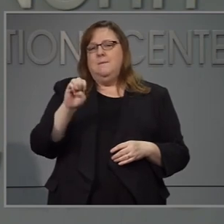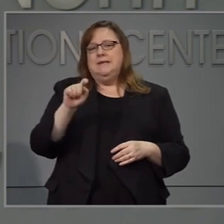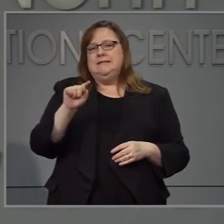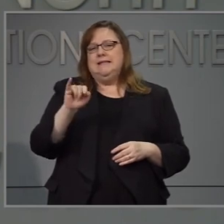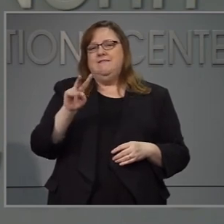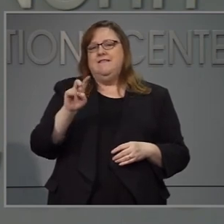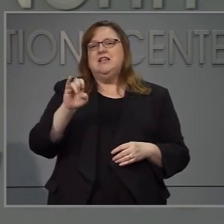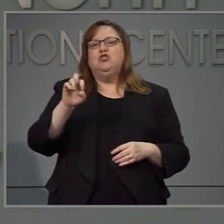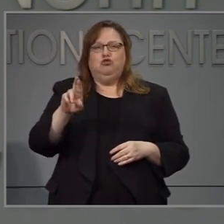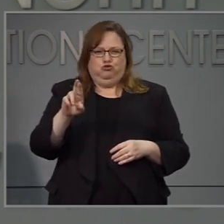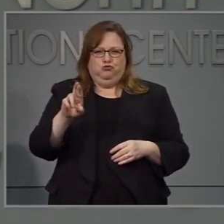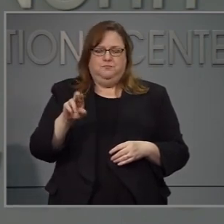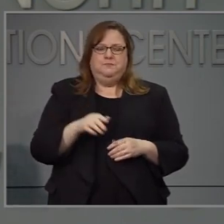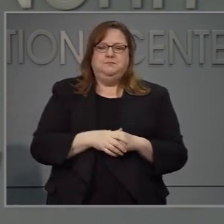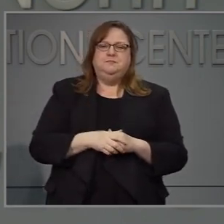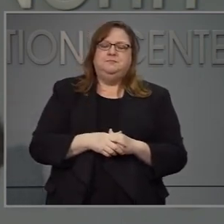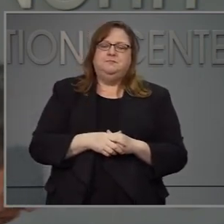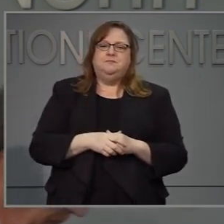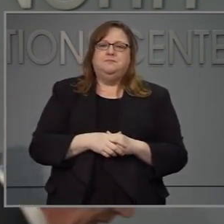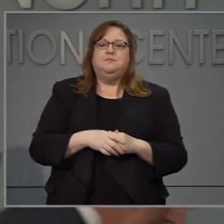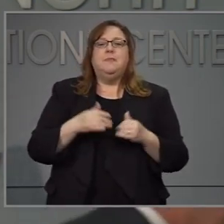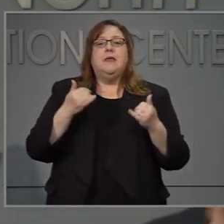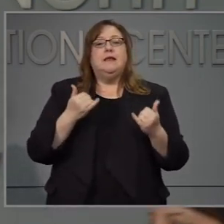Ahora escucharemos de la doctora Cohen.